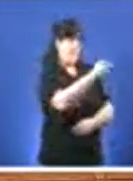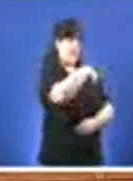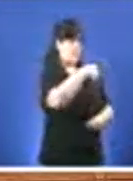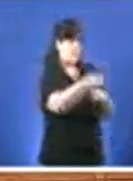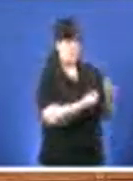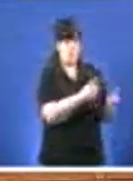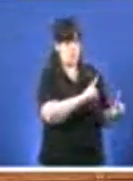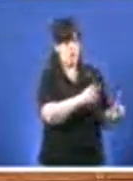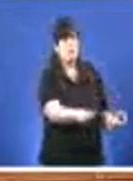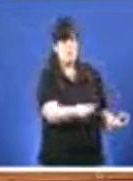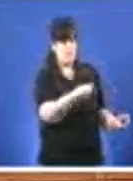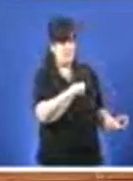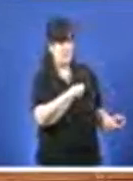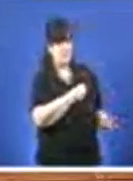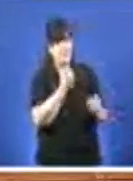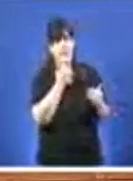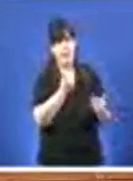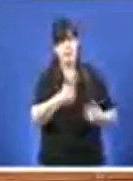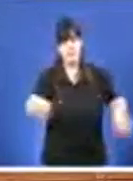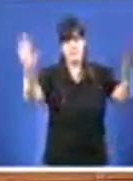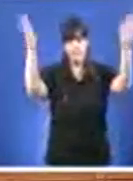Aplausos